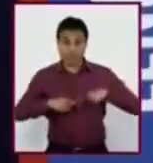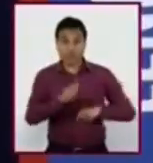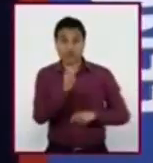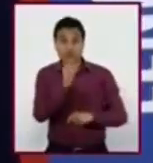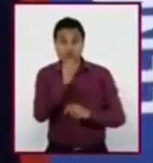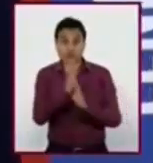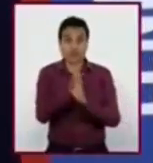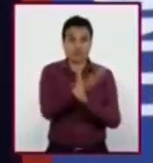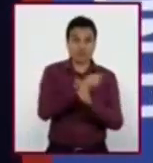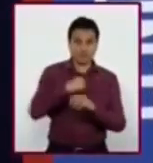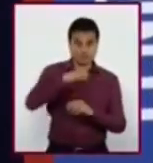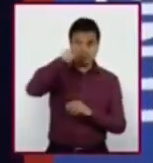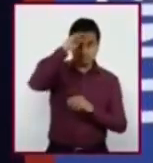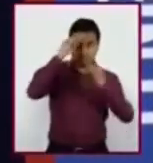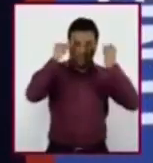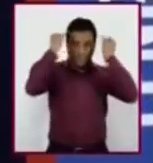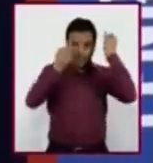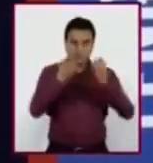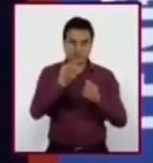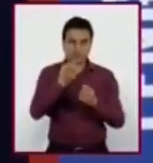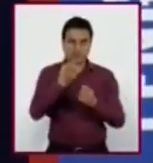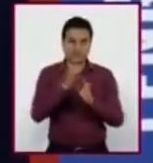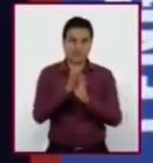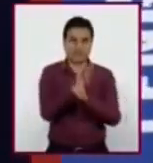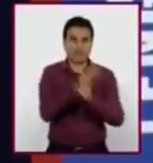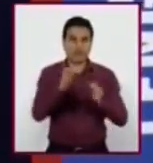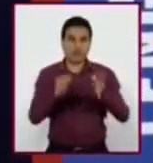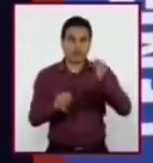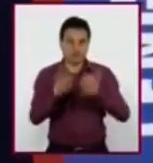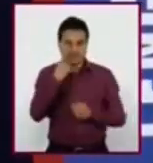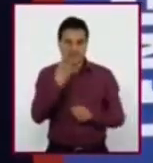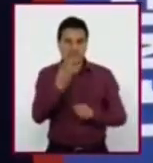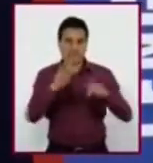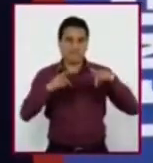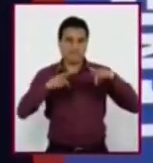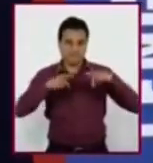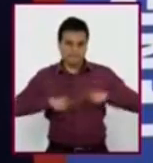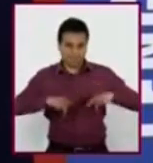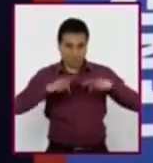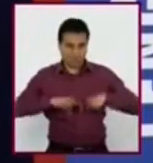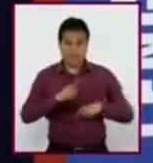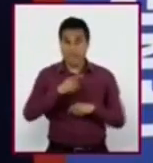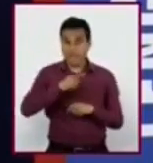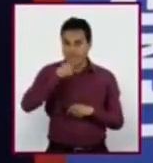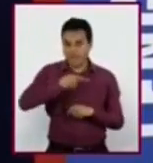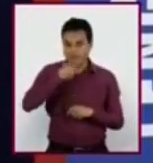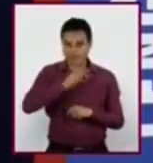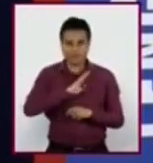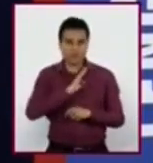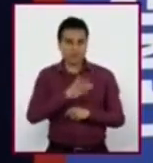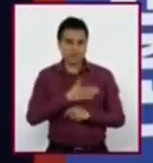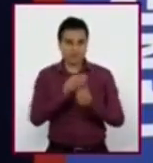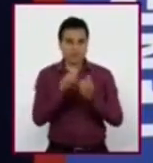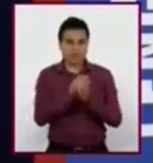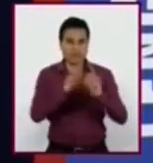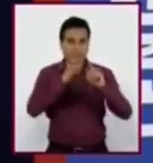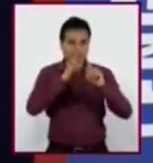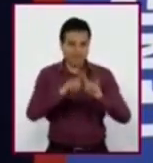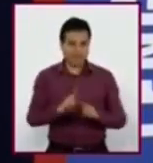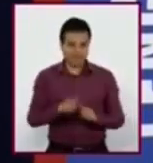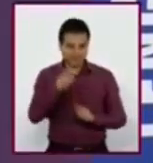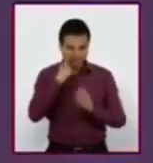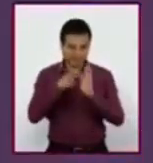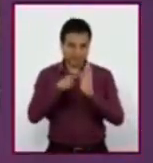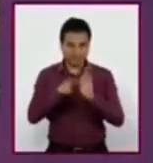Vamos a compartir con ustedes una experiencia con tres personas que hablan un español distinto, de acuerdo al lugar donde viven o de donde